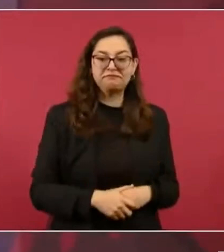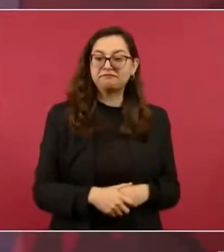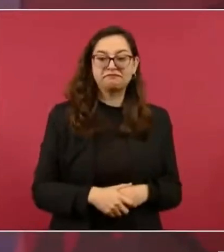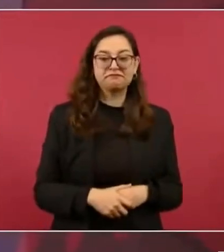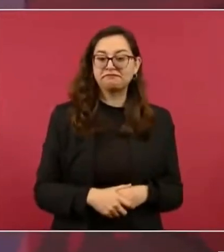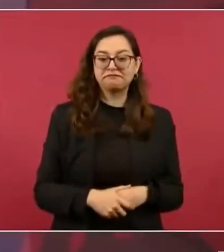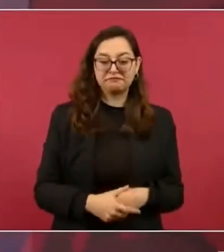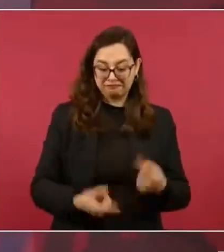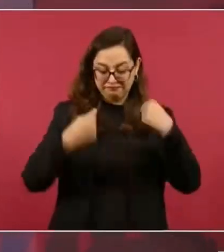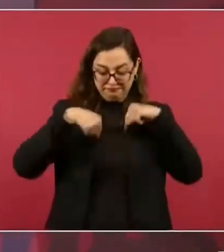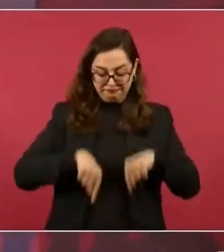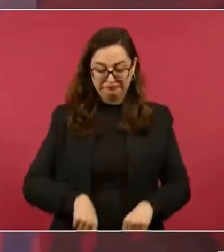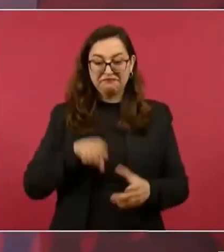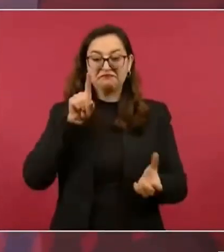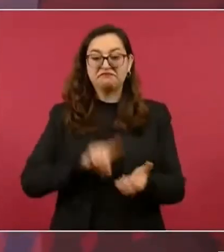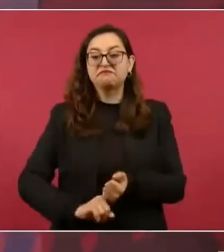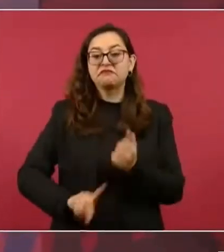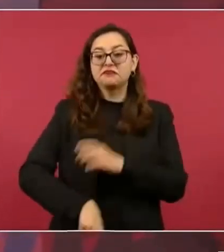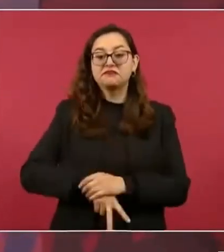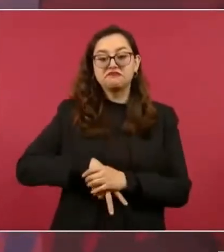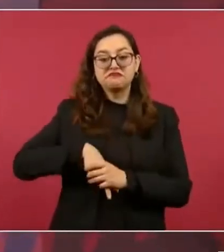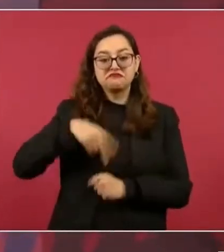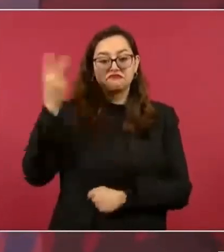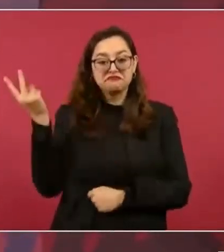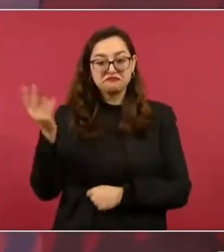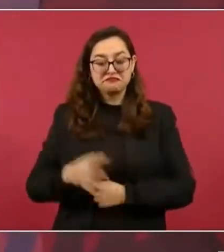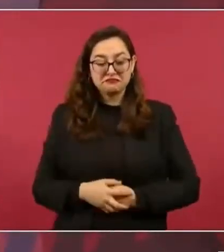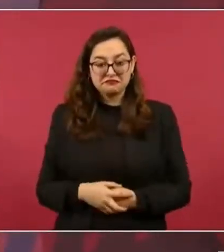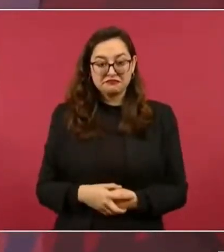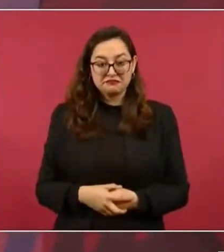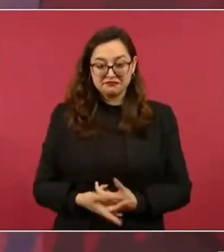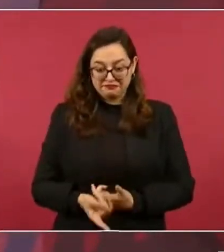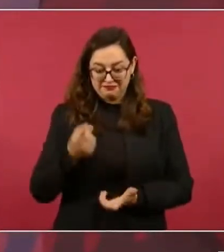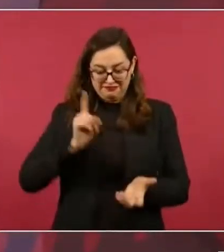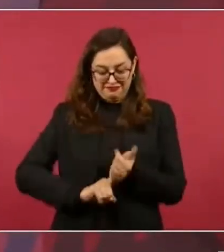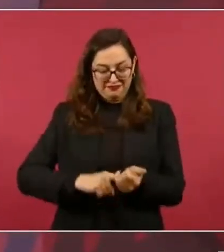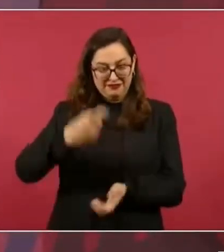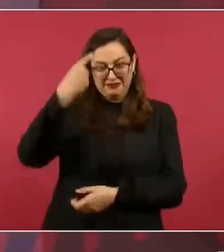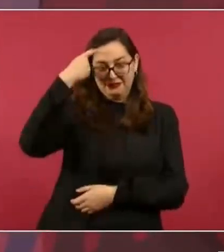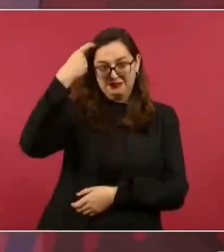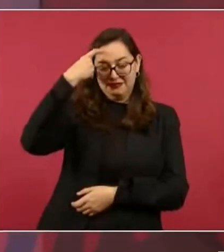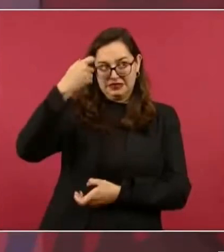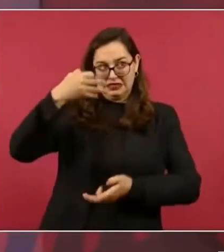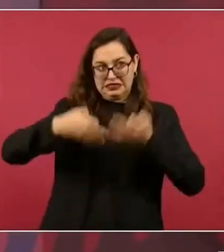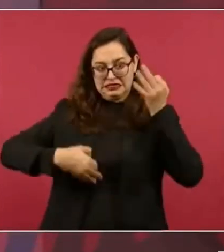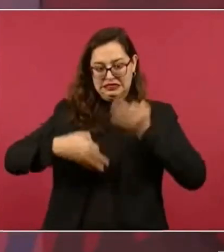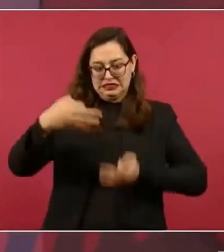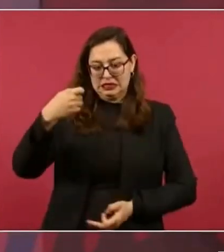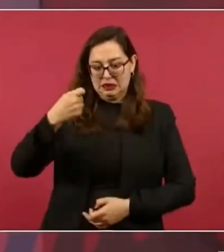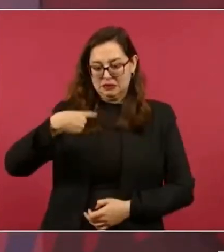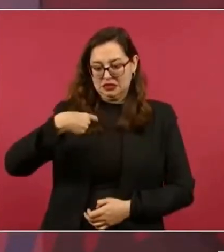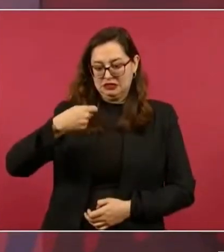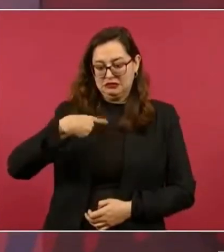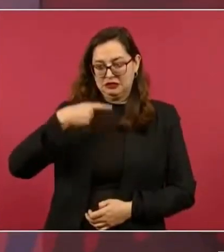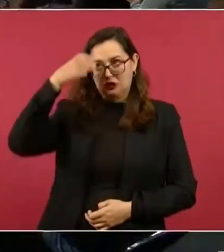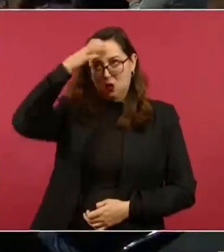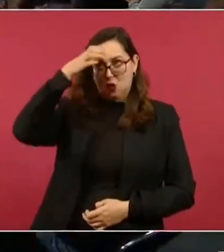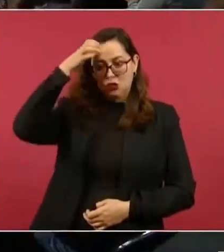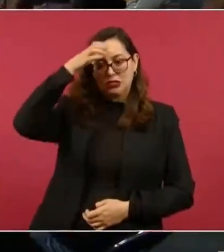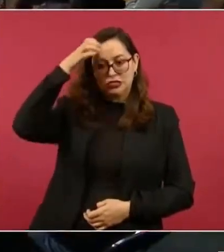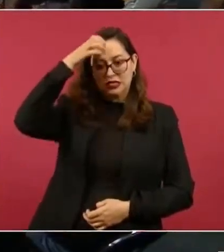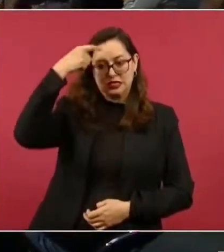con nuestro tribunal, el tribunal de nuestra conciencia,